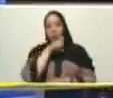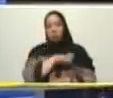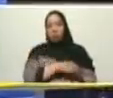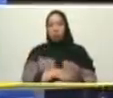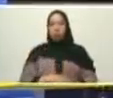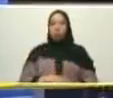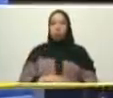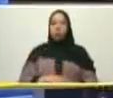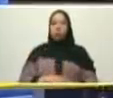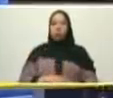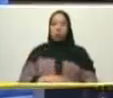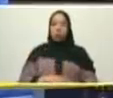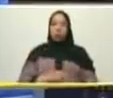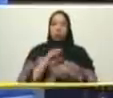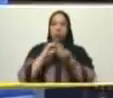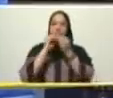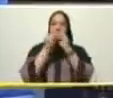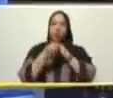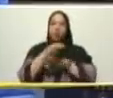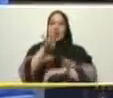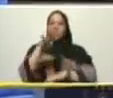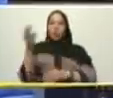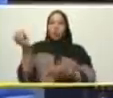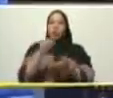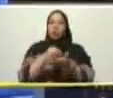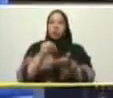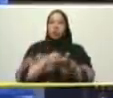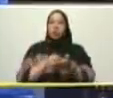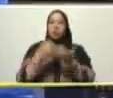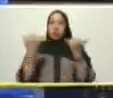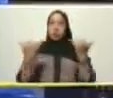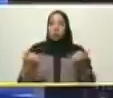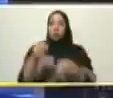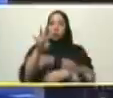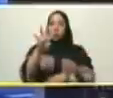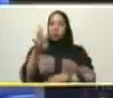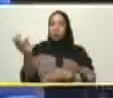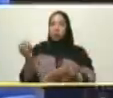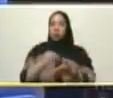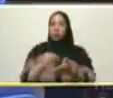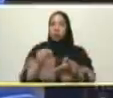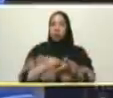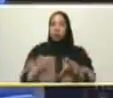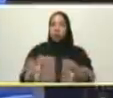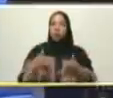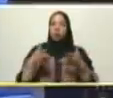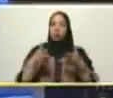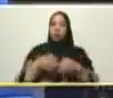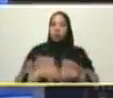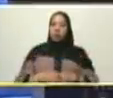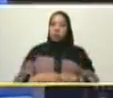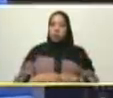y lo han reelecto cuatro veces quiere decir que ha ido cinco veces a elecciones y ha ganado las cinco veces